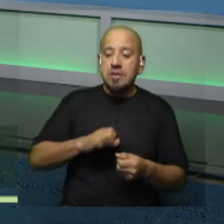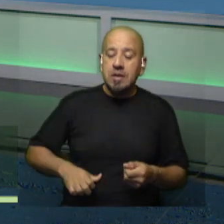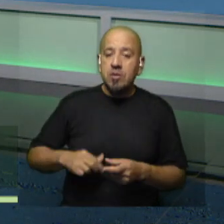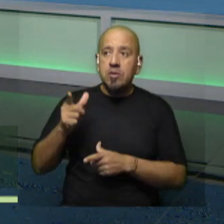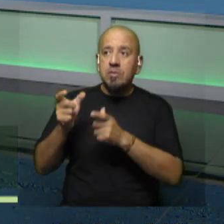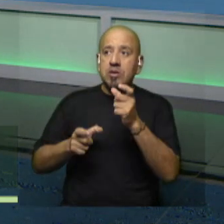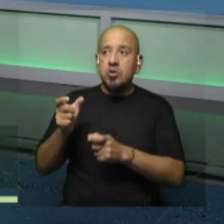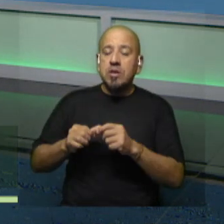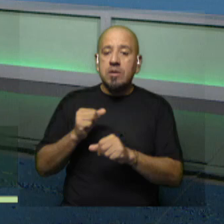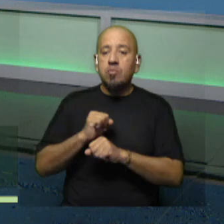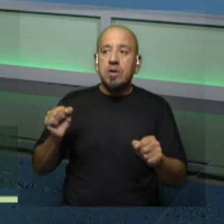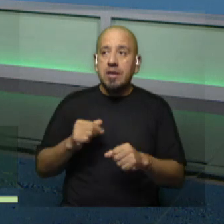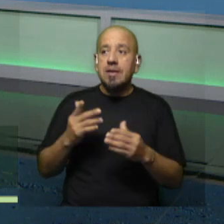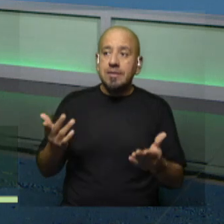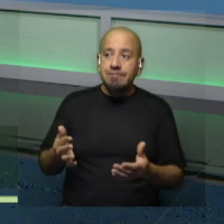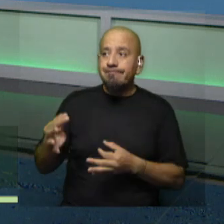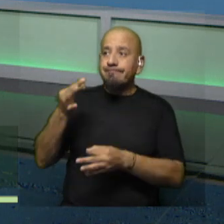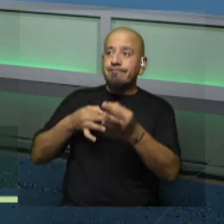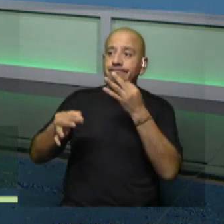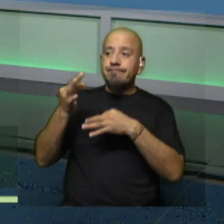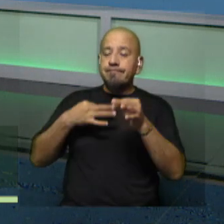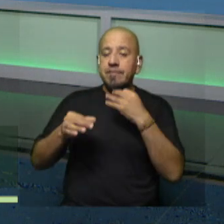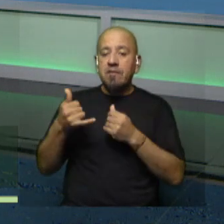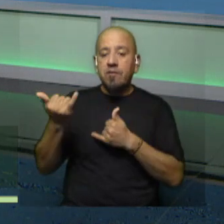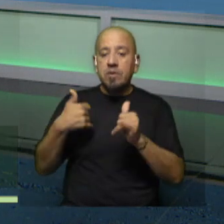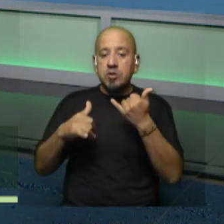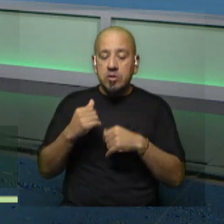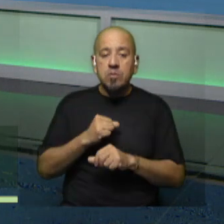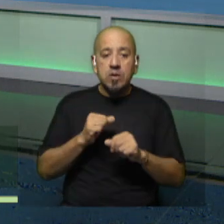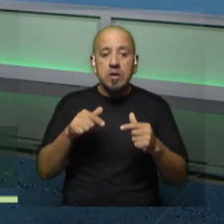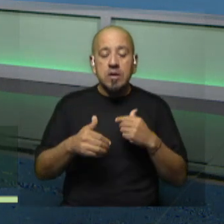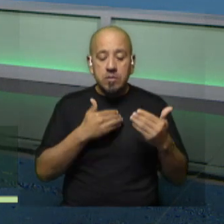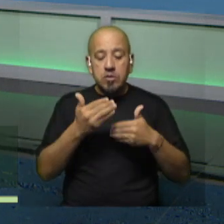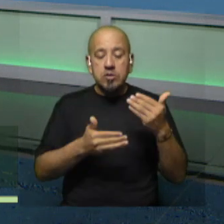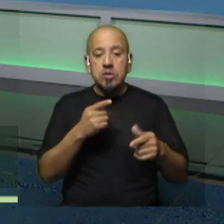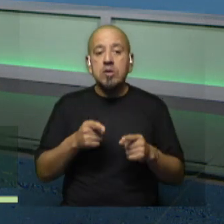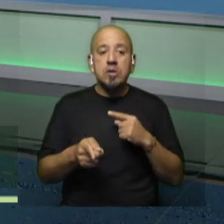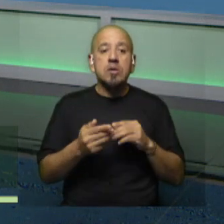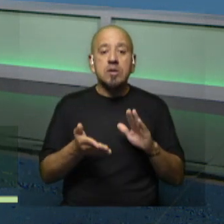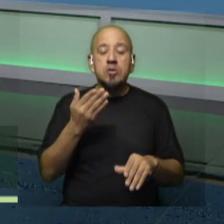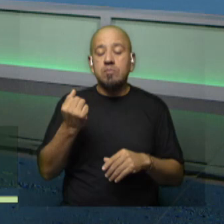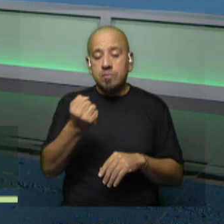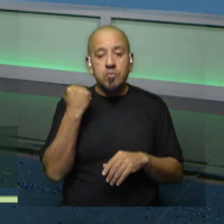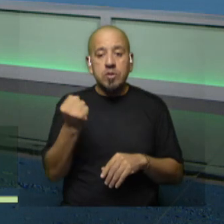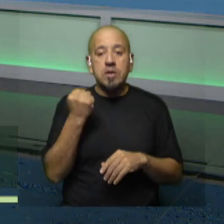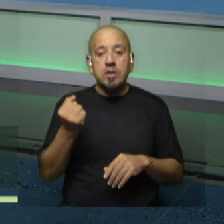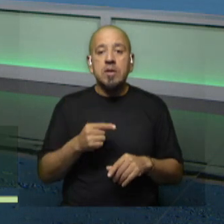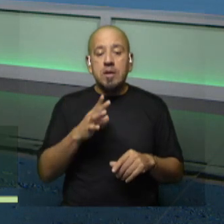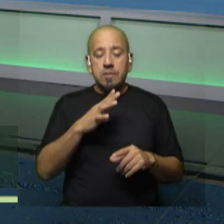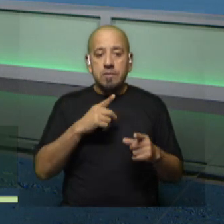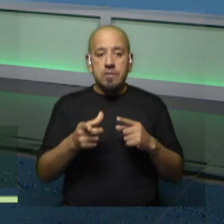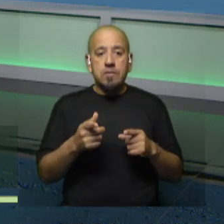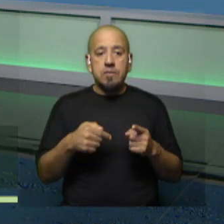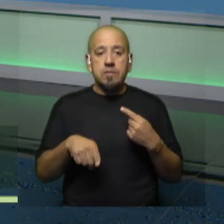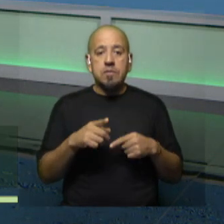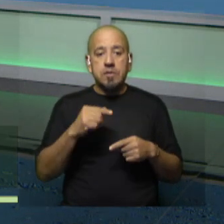capacitadas que puedan brindarle justamente información, que puedan acompañarla en ese proceso, es aún más importante que exista este tipo